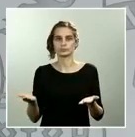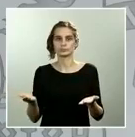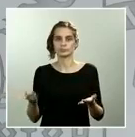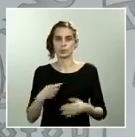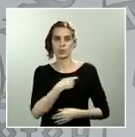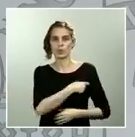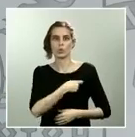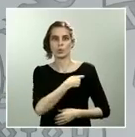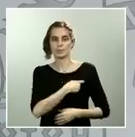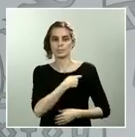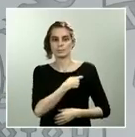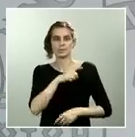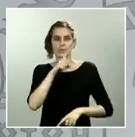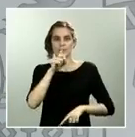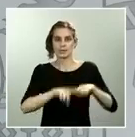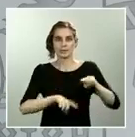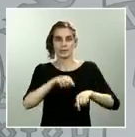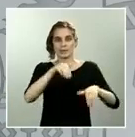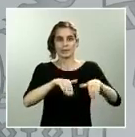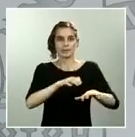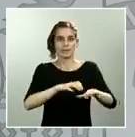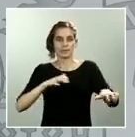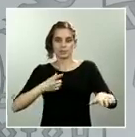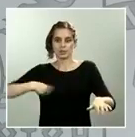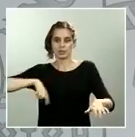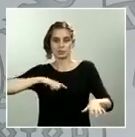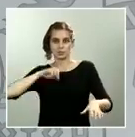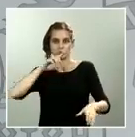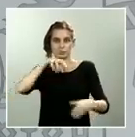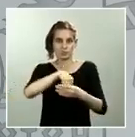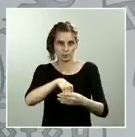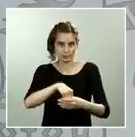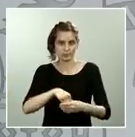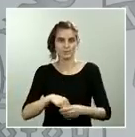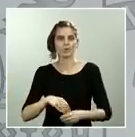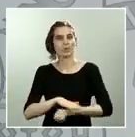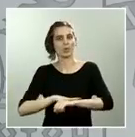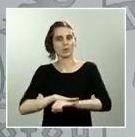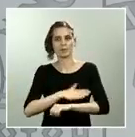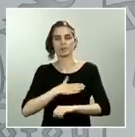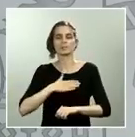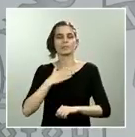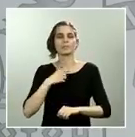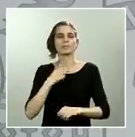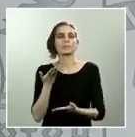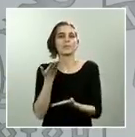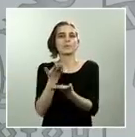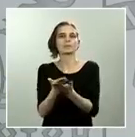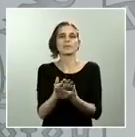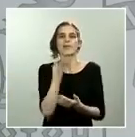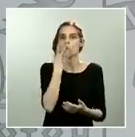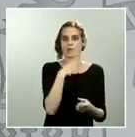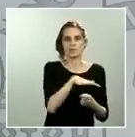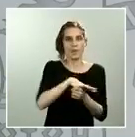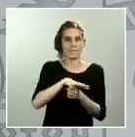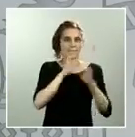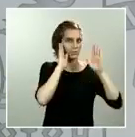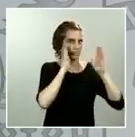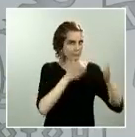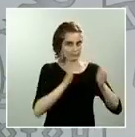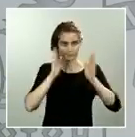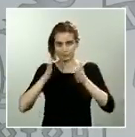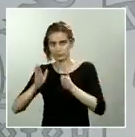Gobierno tenía una propuesta y tiene una propuesta de trabajar en cuatro áreas. Los partidos que componen este Gobierno progresista,